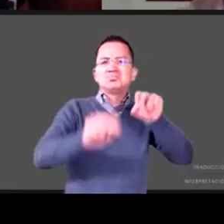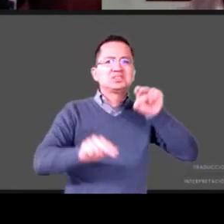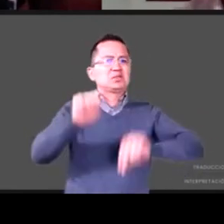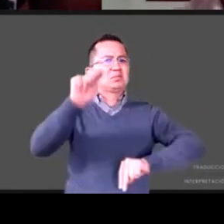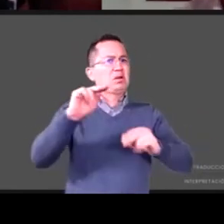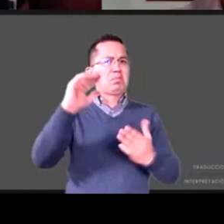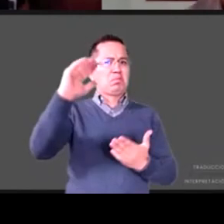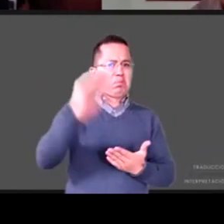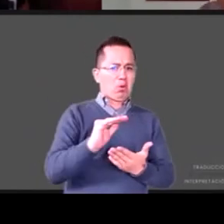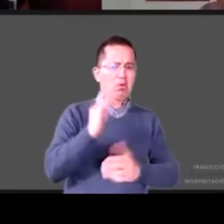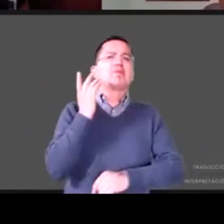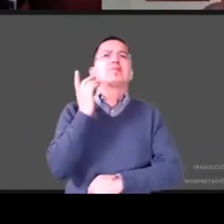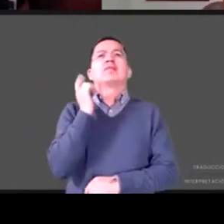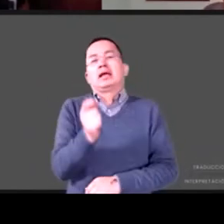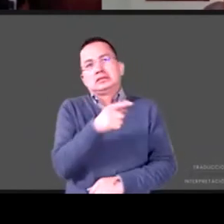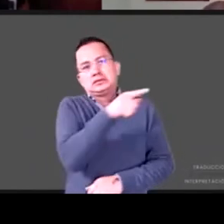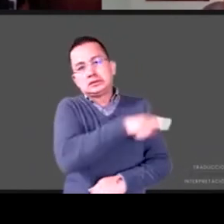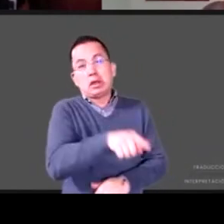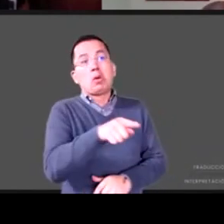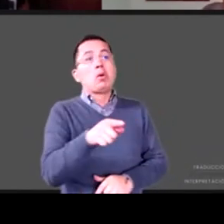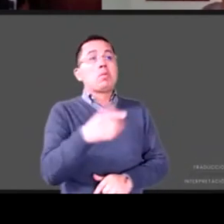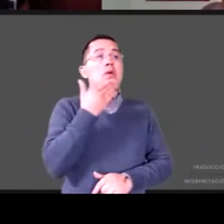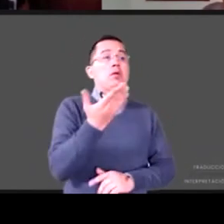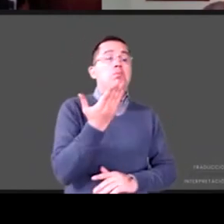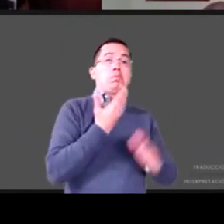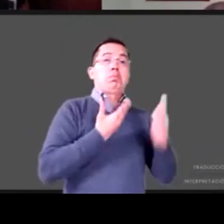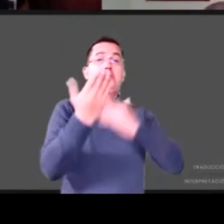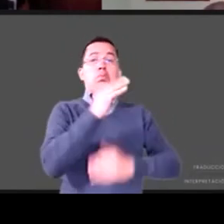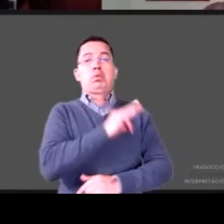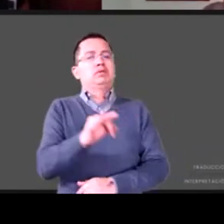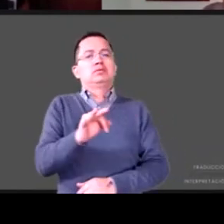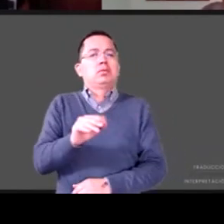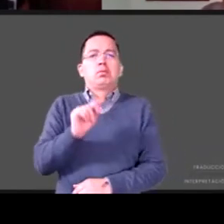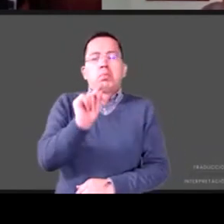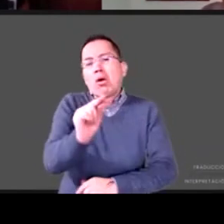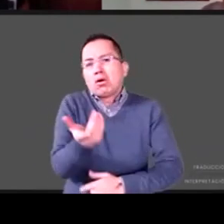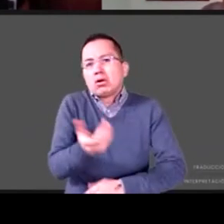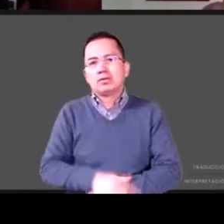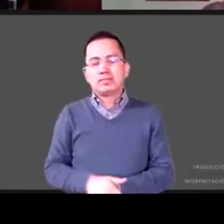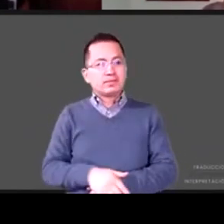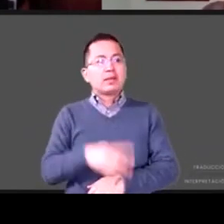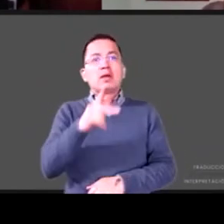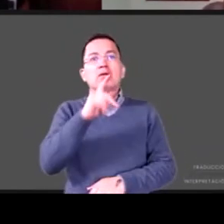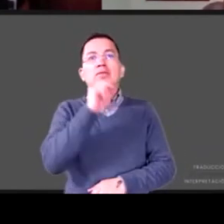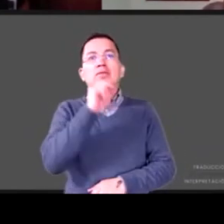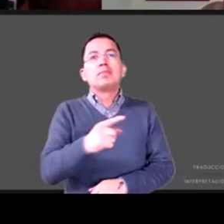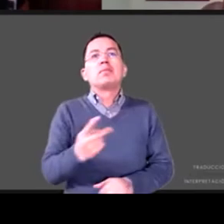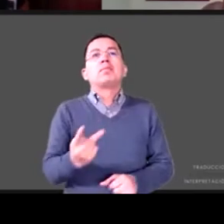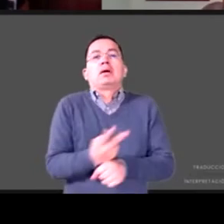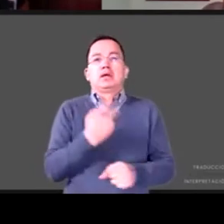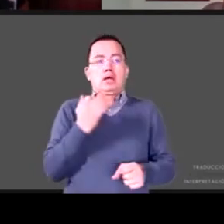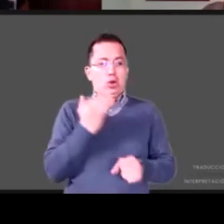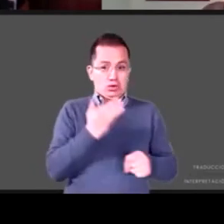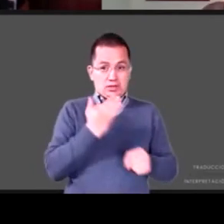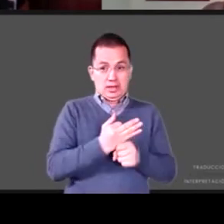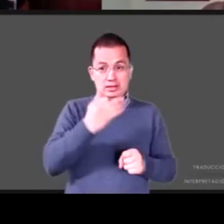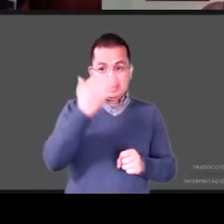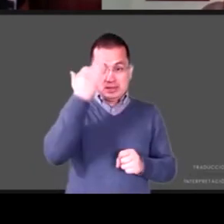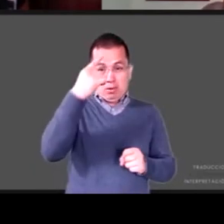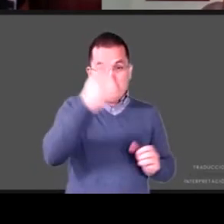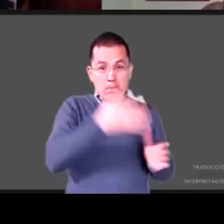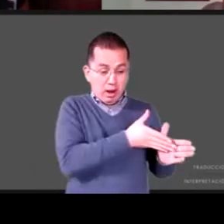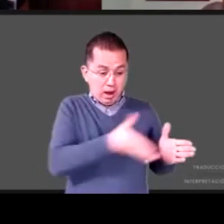capital humano pero más allá de eso es que hay un colapso en la economía y en las oportunidades de trabajo sobre todo para los jóvenes